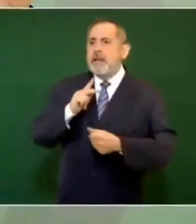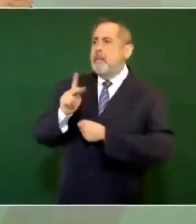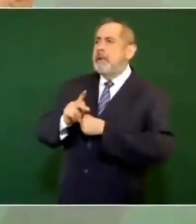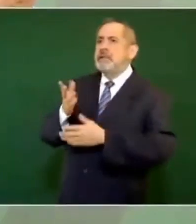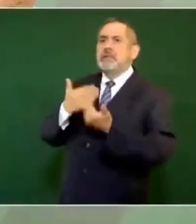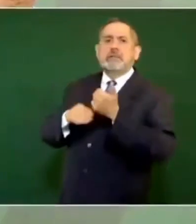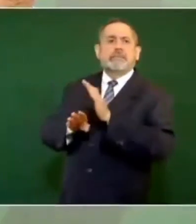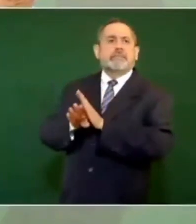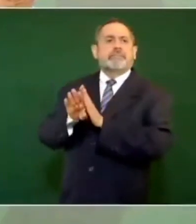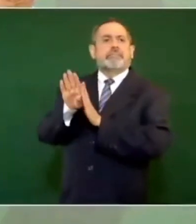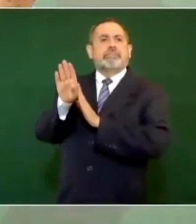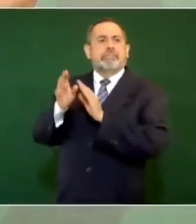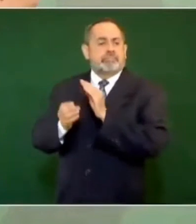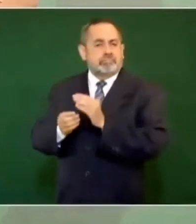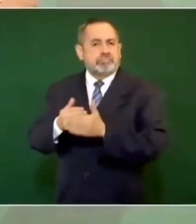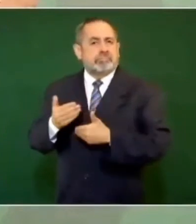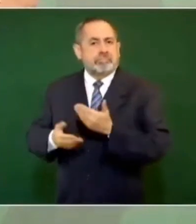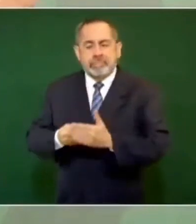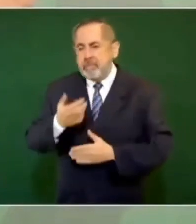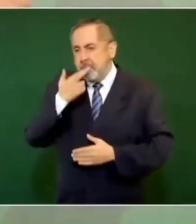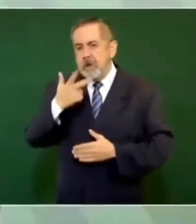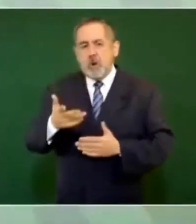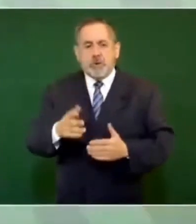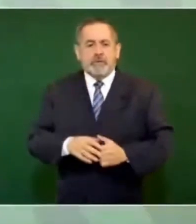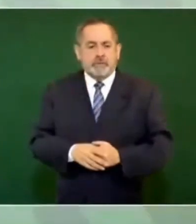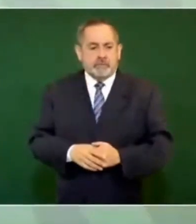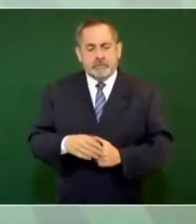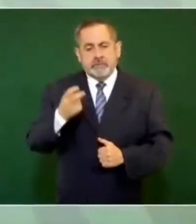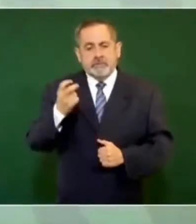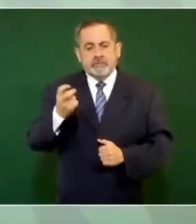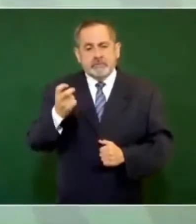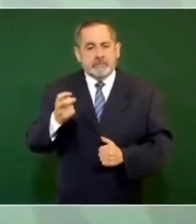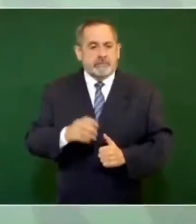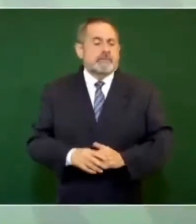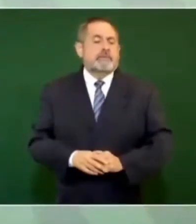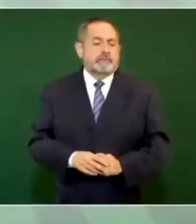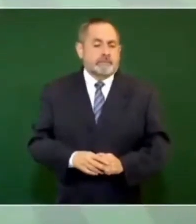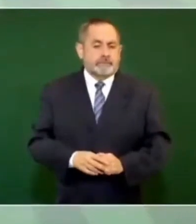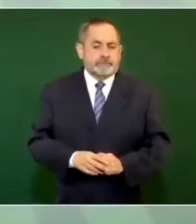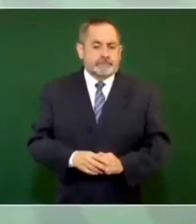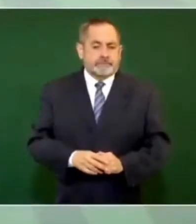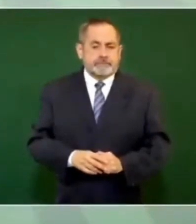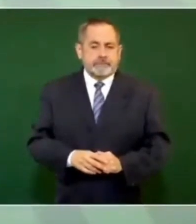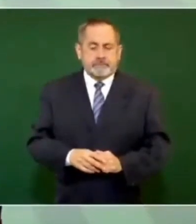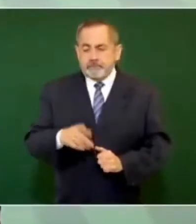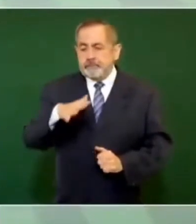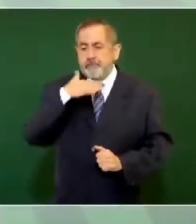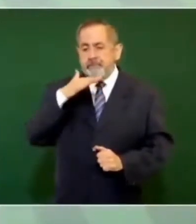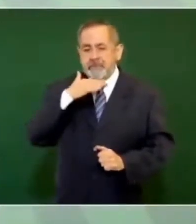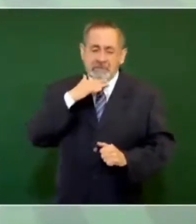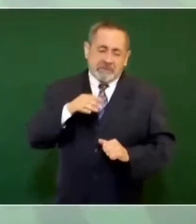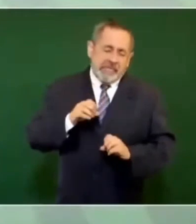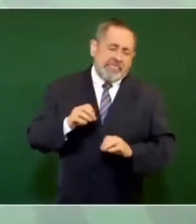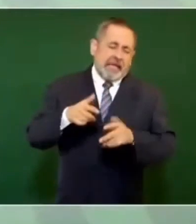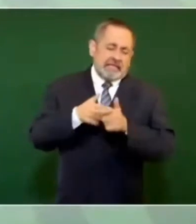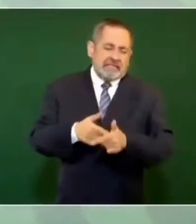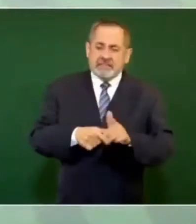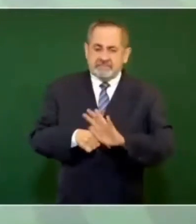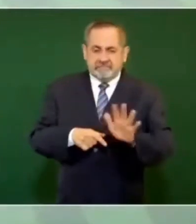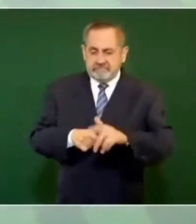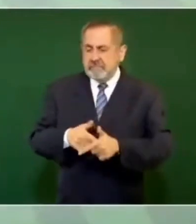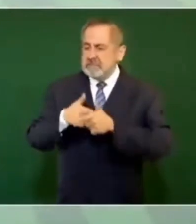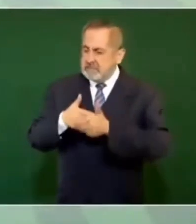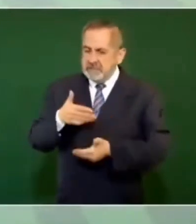adelante. Entonces, no se permite la corrupción, por eso hemos